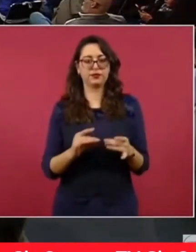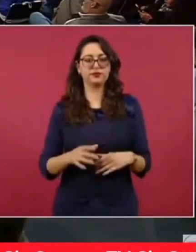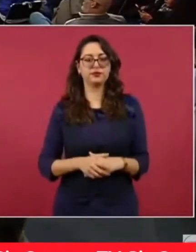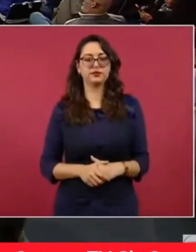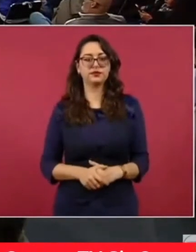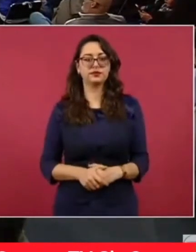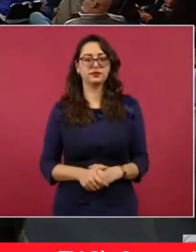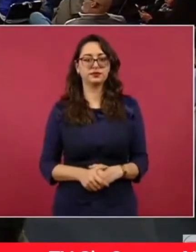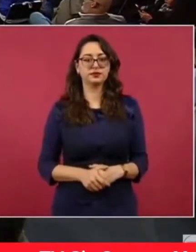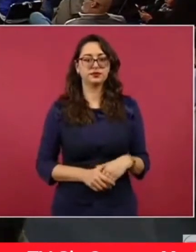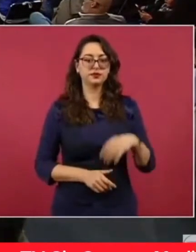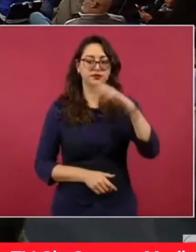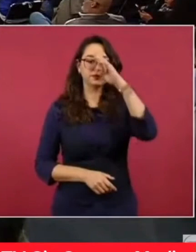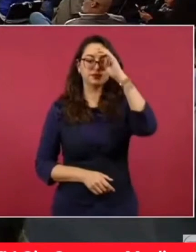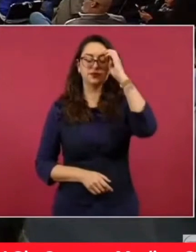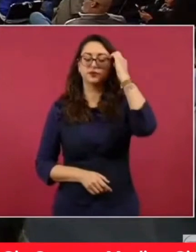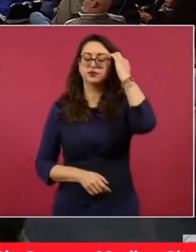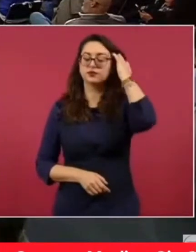Pasa.